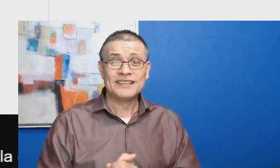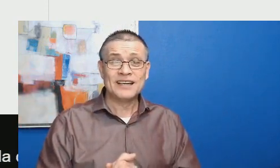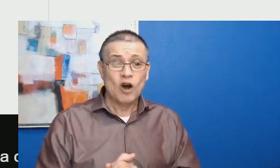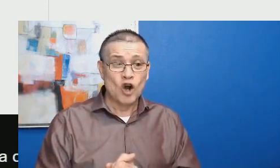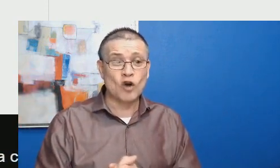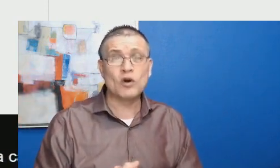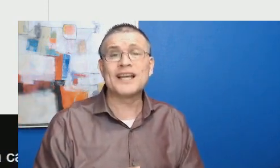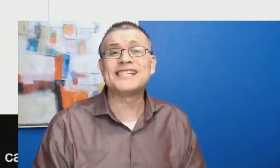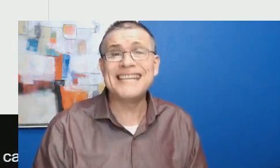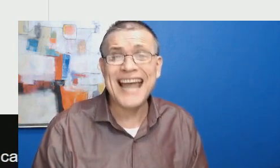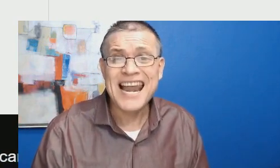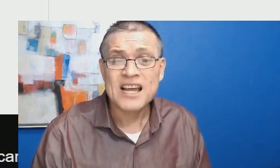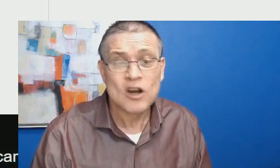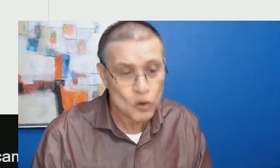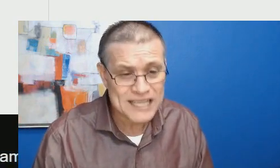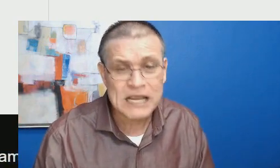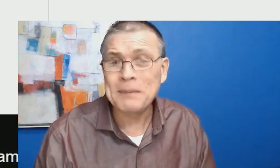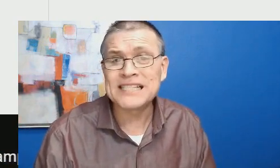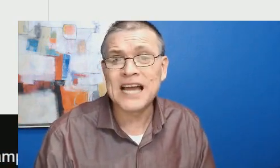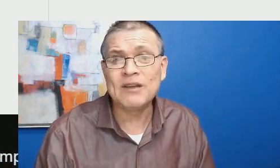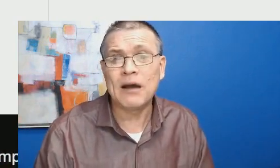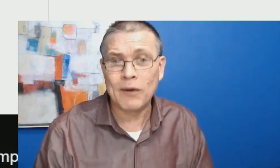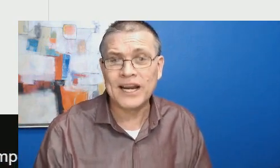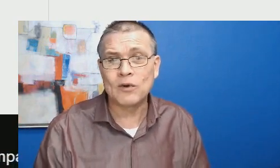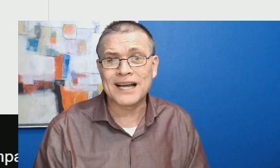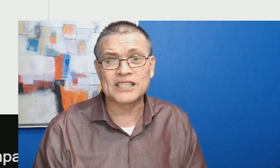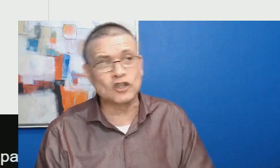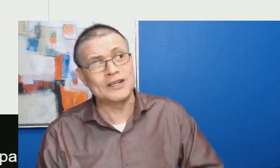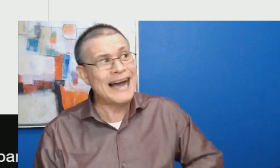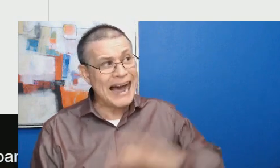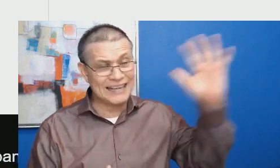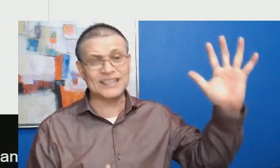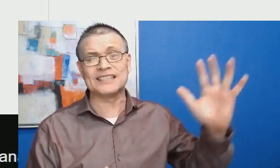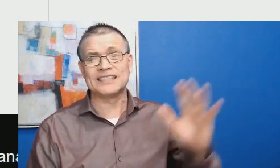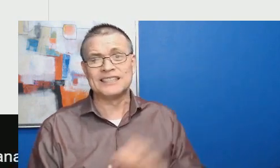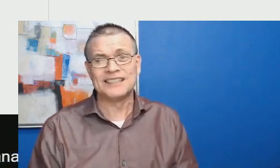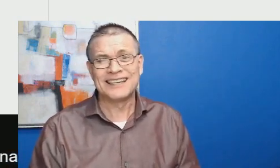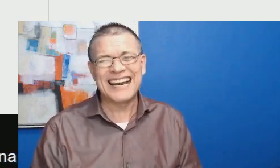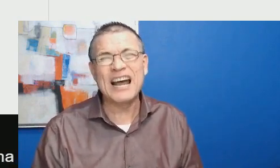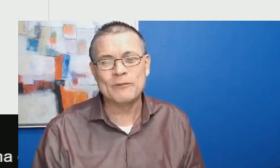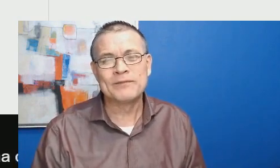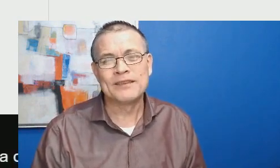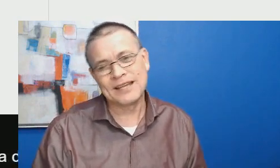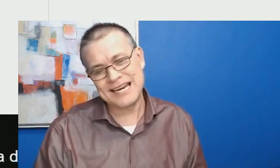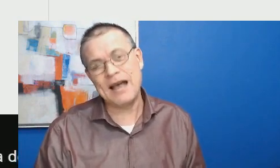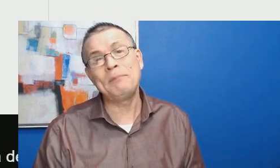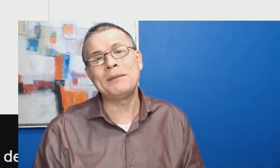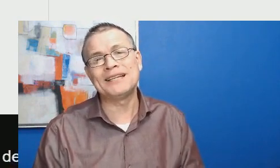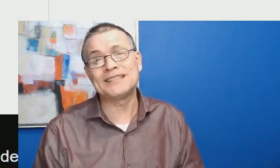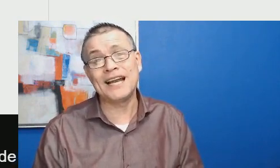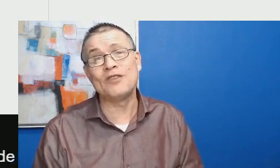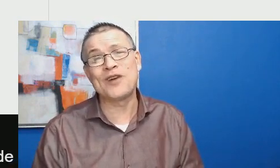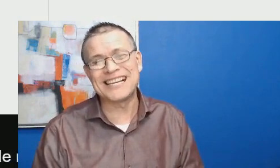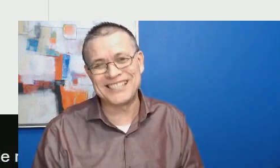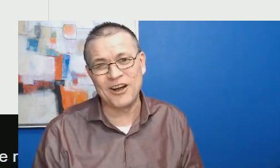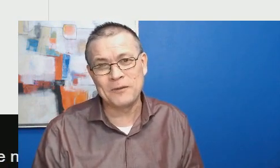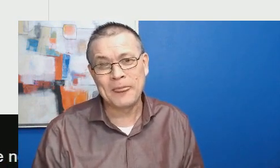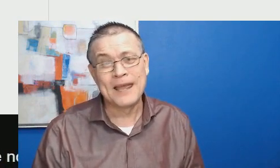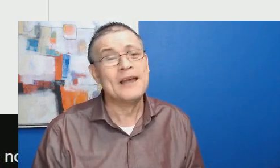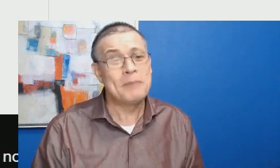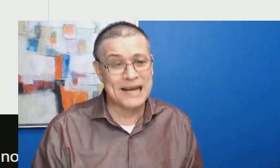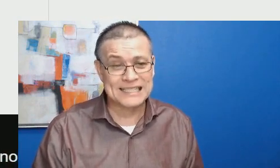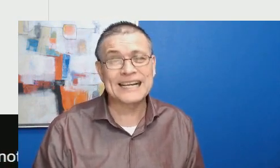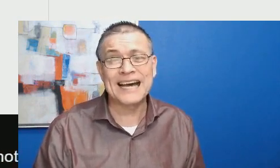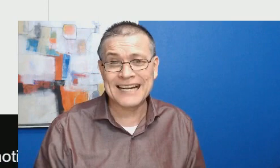o como que si él hubiese pensado en la buena educación antes. Claro, querían privatizar la educación